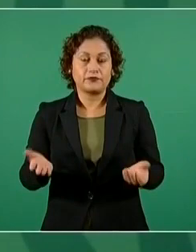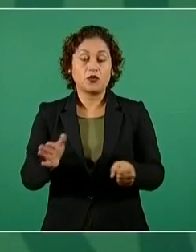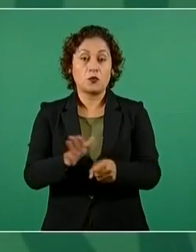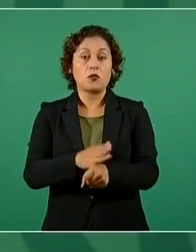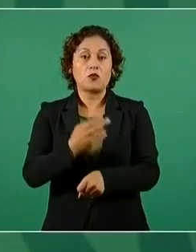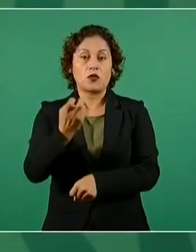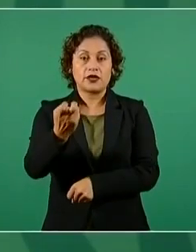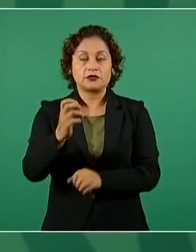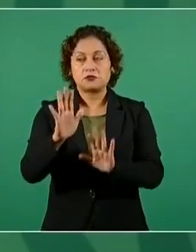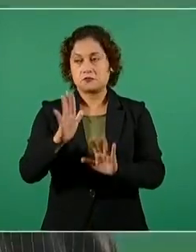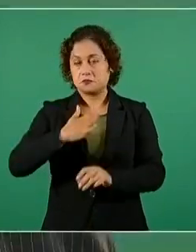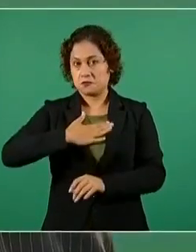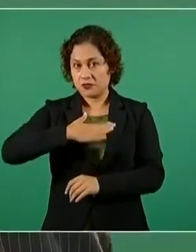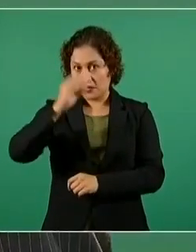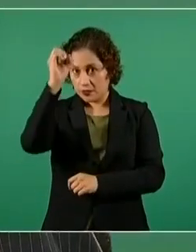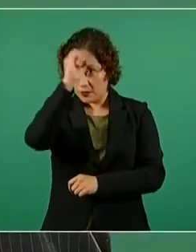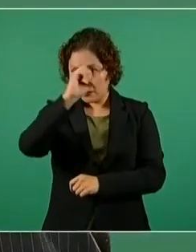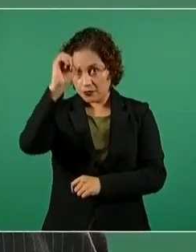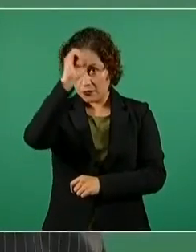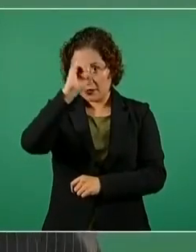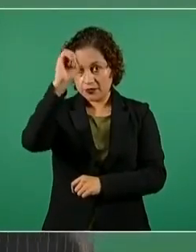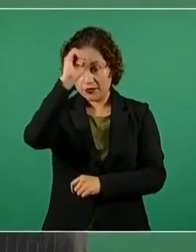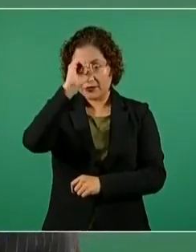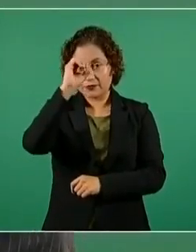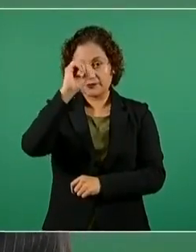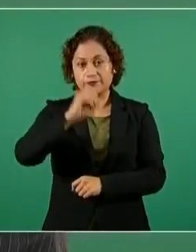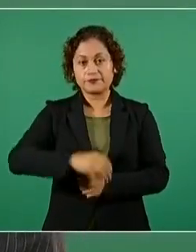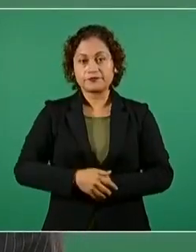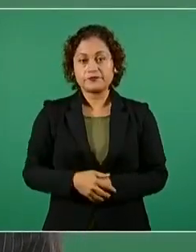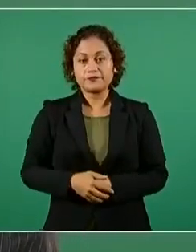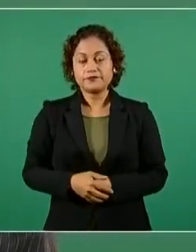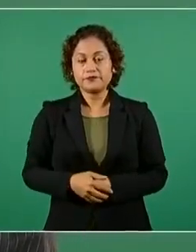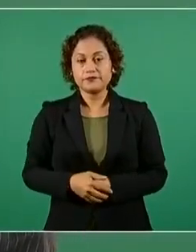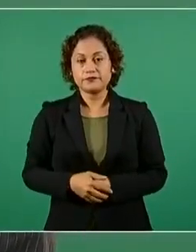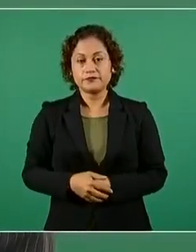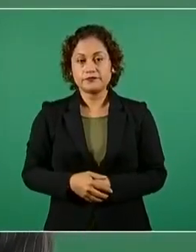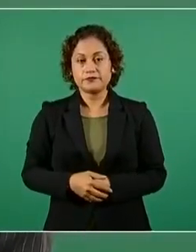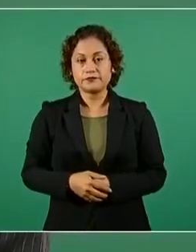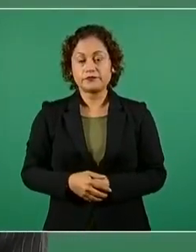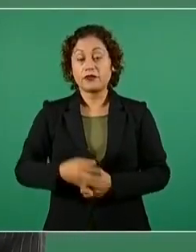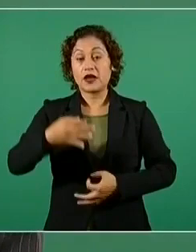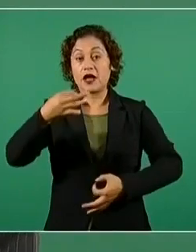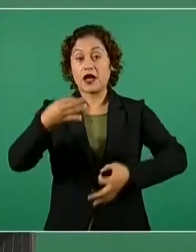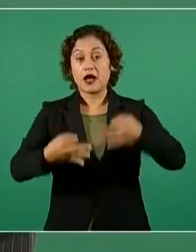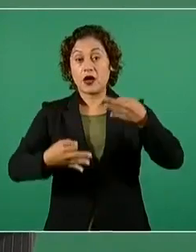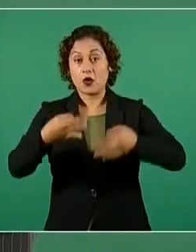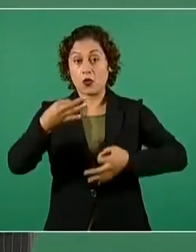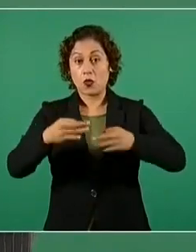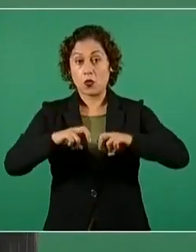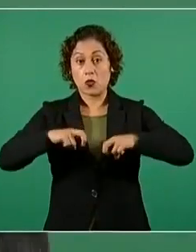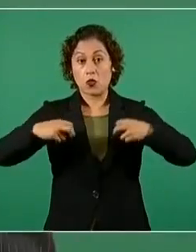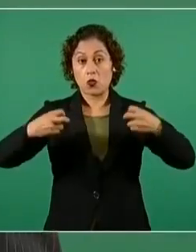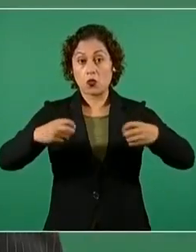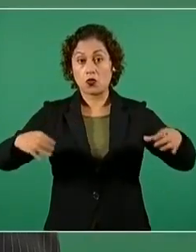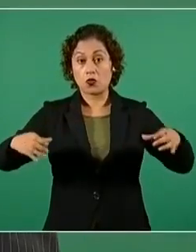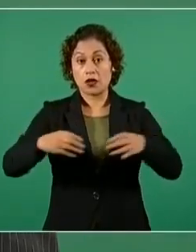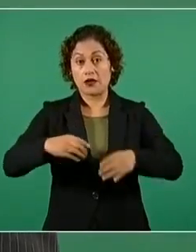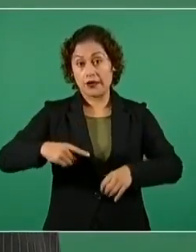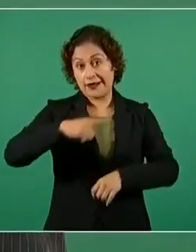que el juzgado de Boston, que va a atender este asunto,